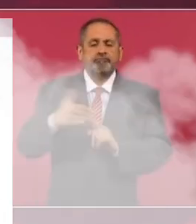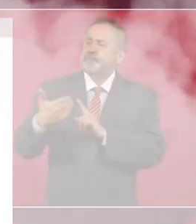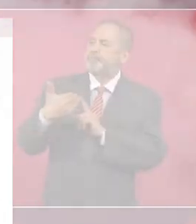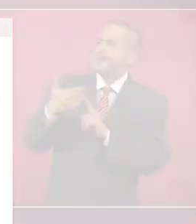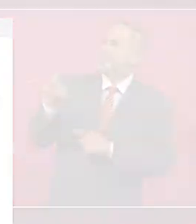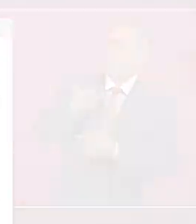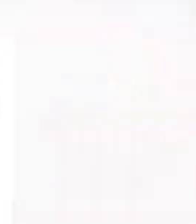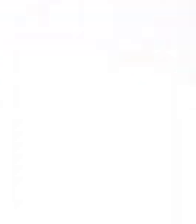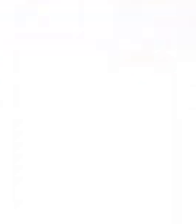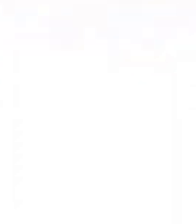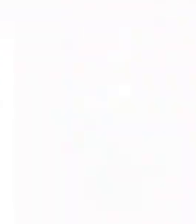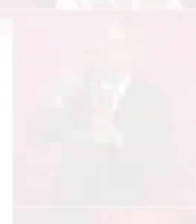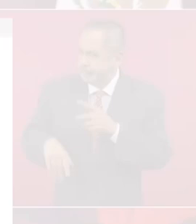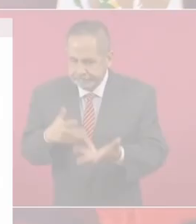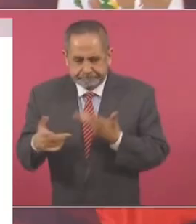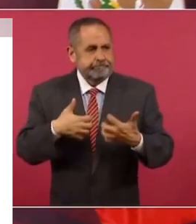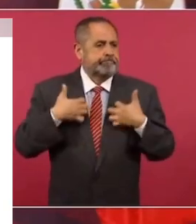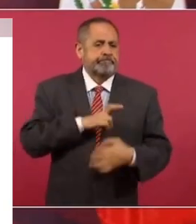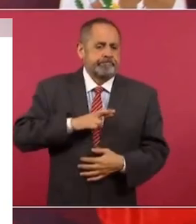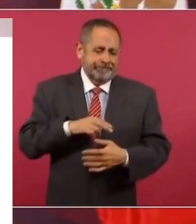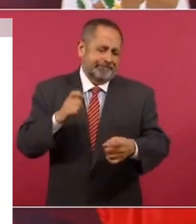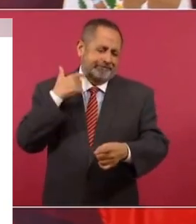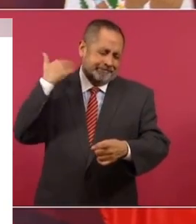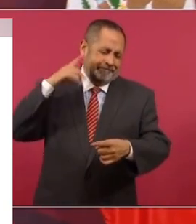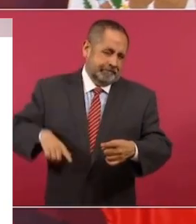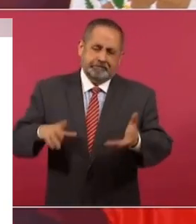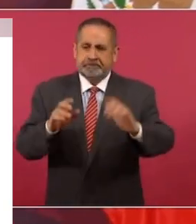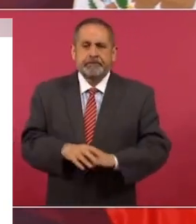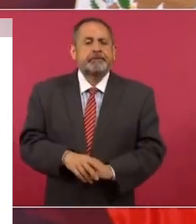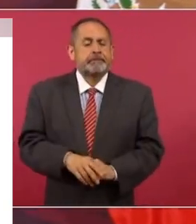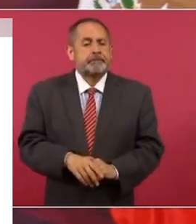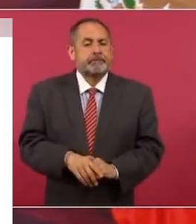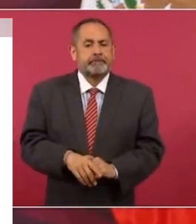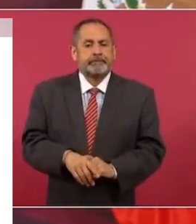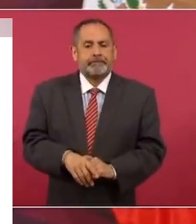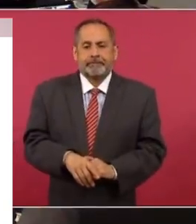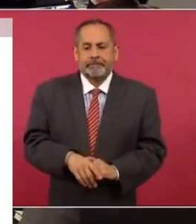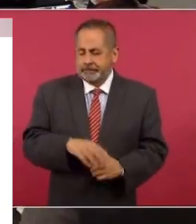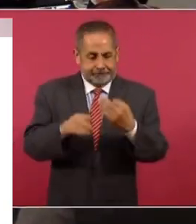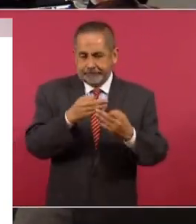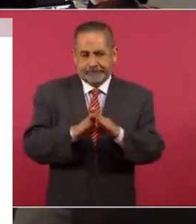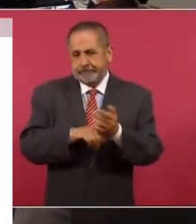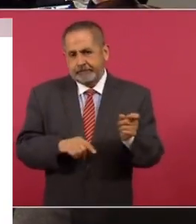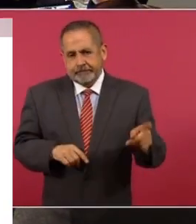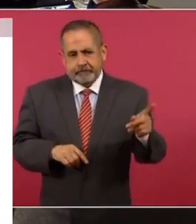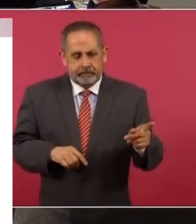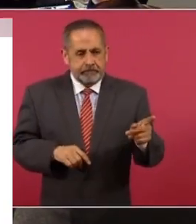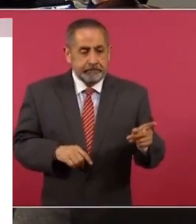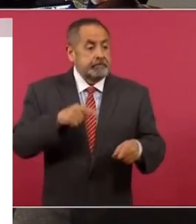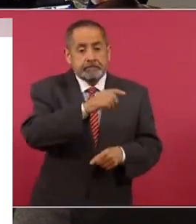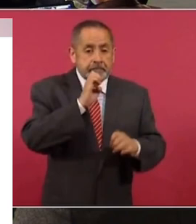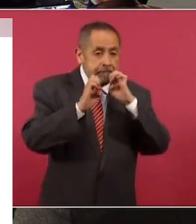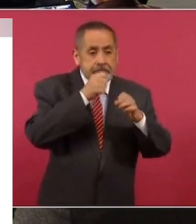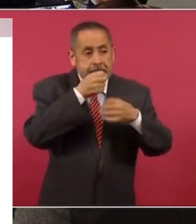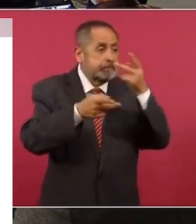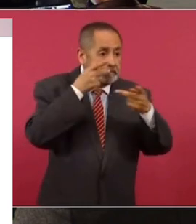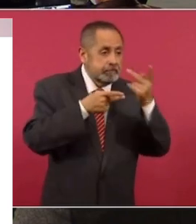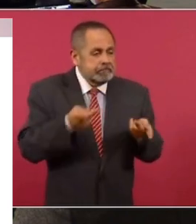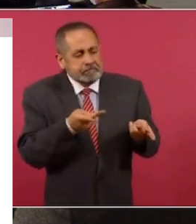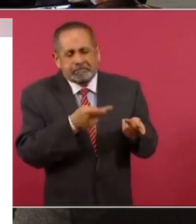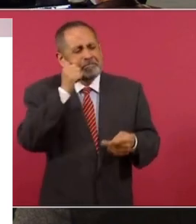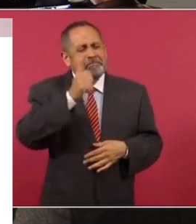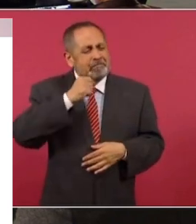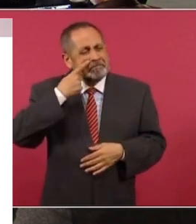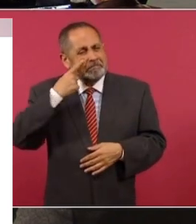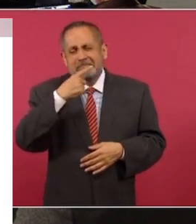del régimen anterior, del antiguo régimen. todo lo que reportan, todas sus entrevistas,